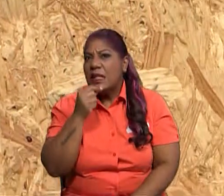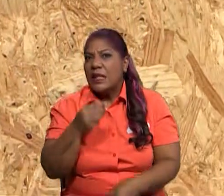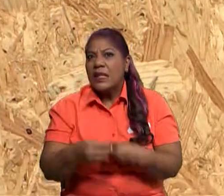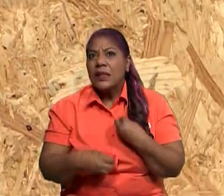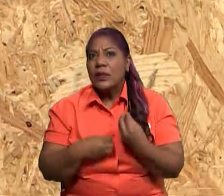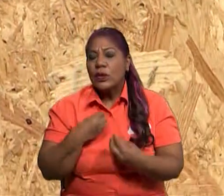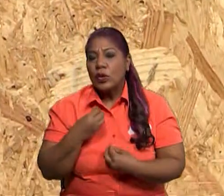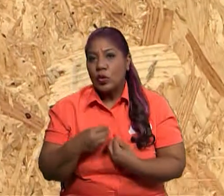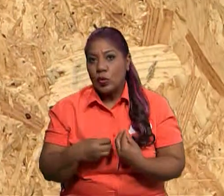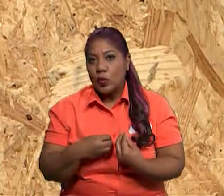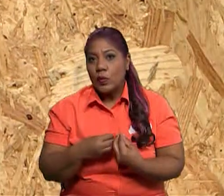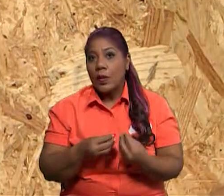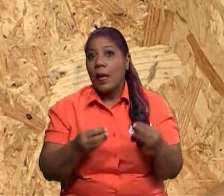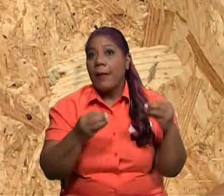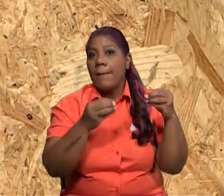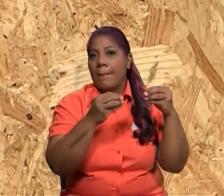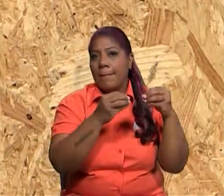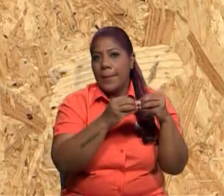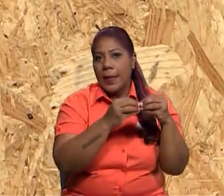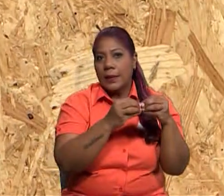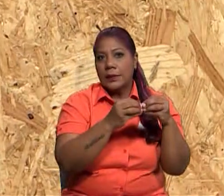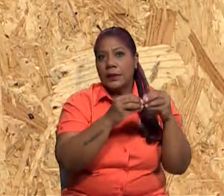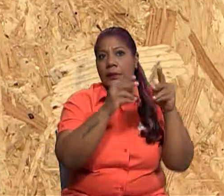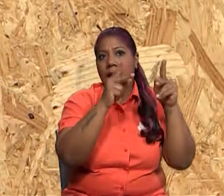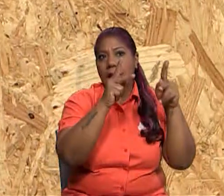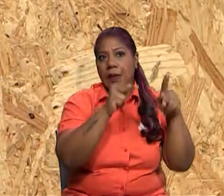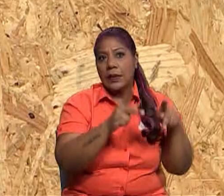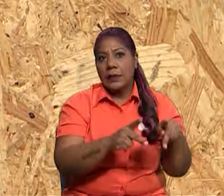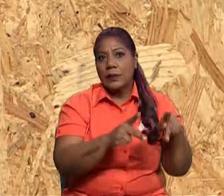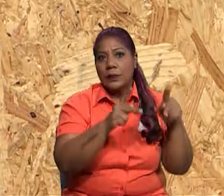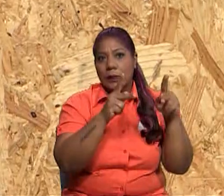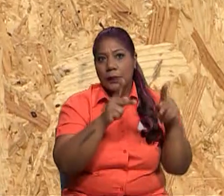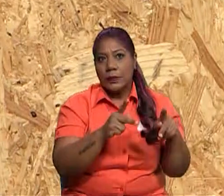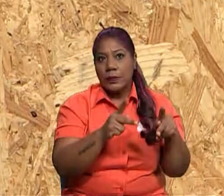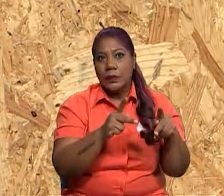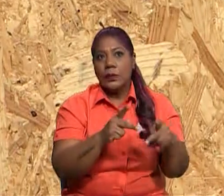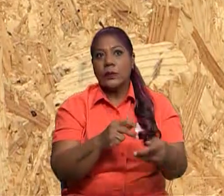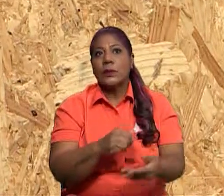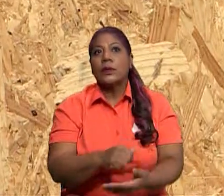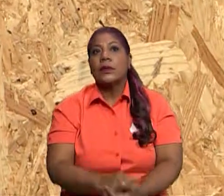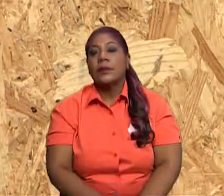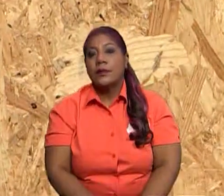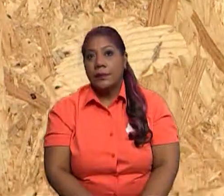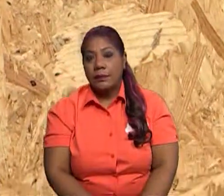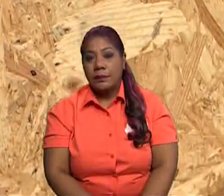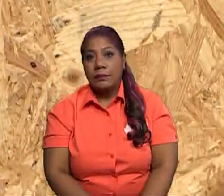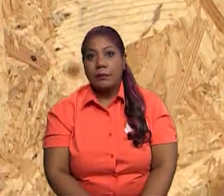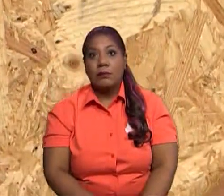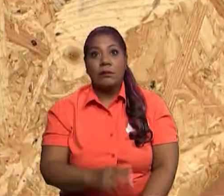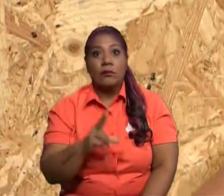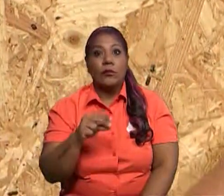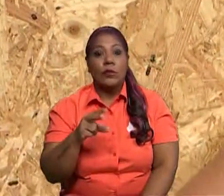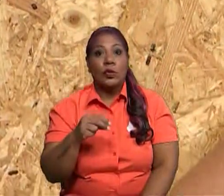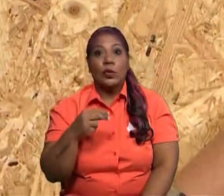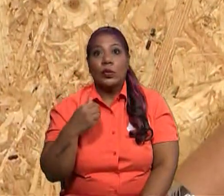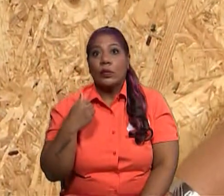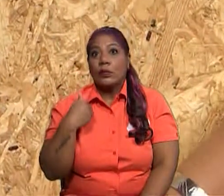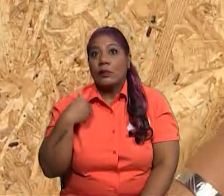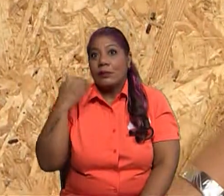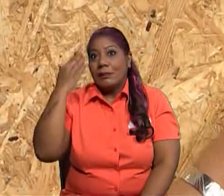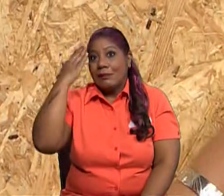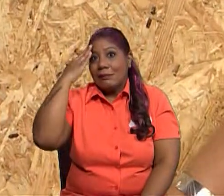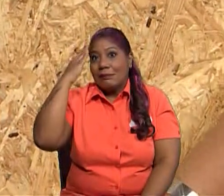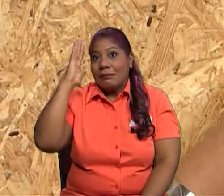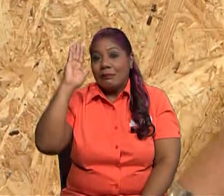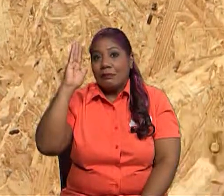lo general. Vamos a ver aquí a las personas por lo general que no se encuentran preparadas para enfrentar